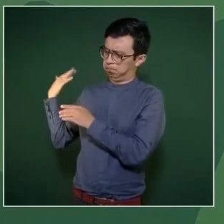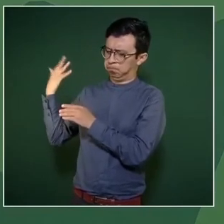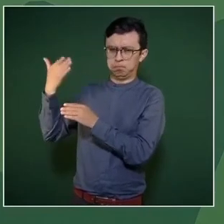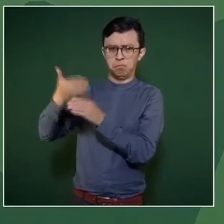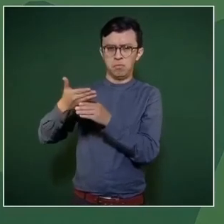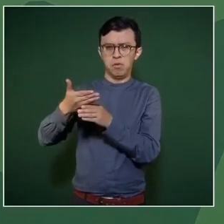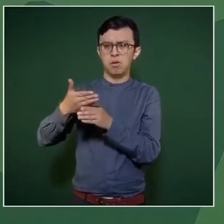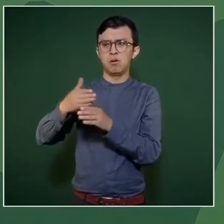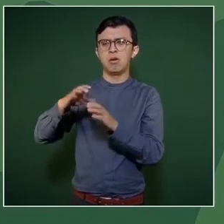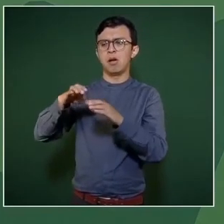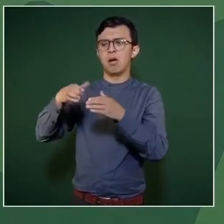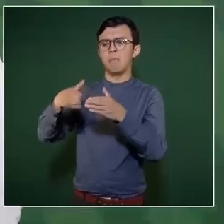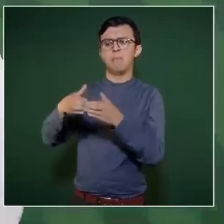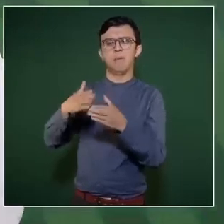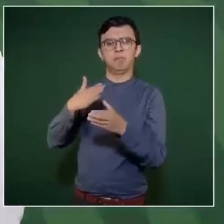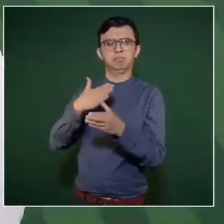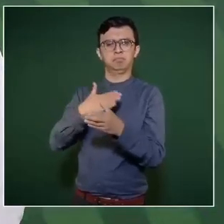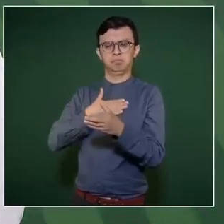intereses creados